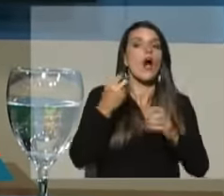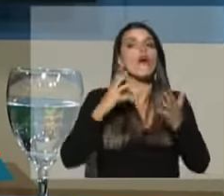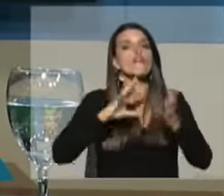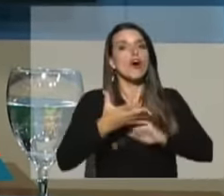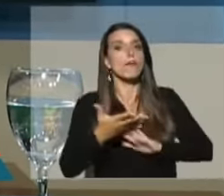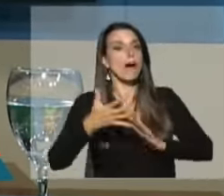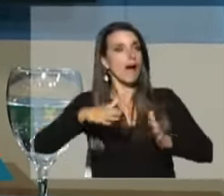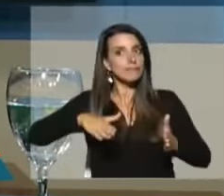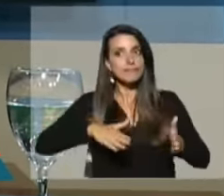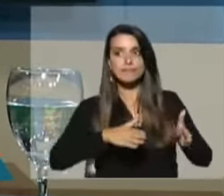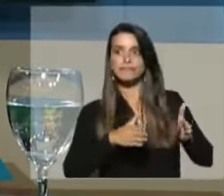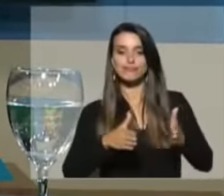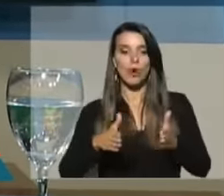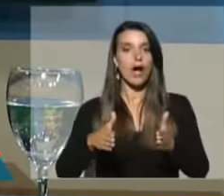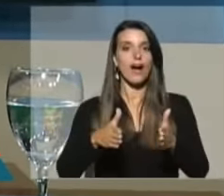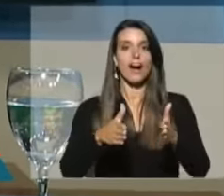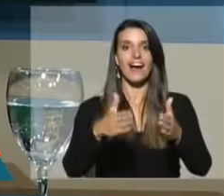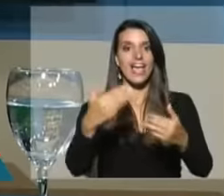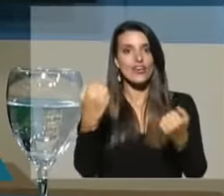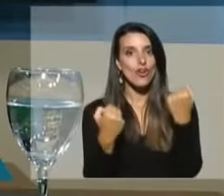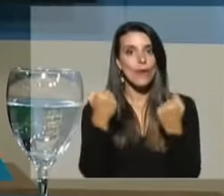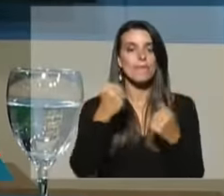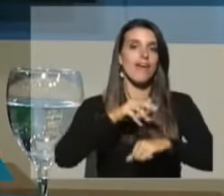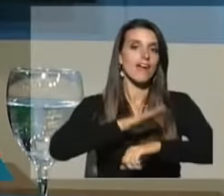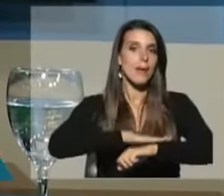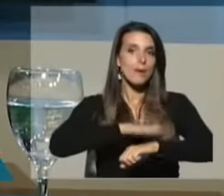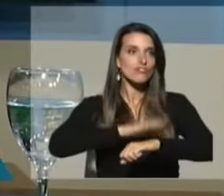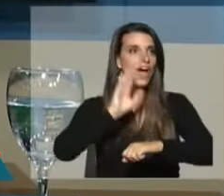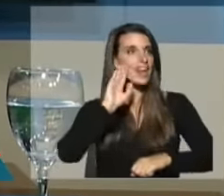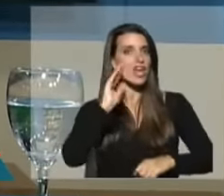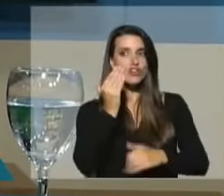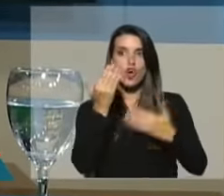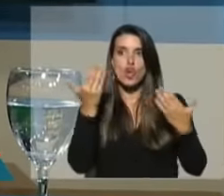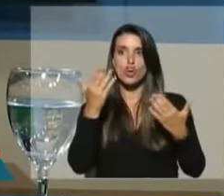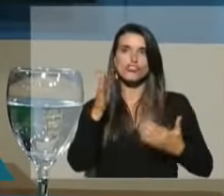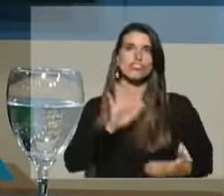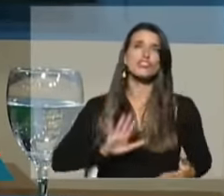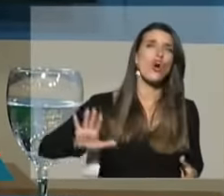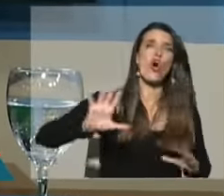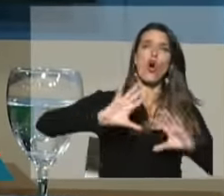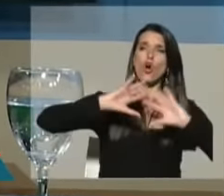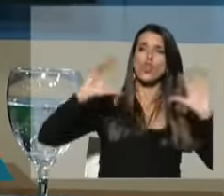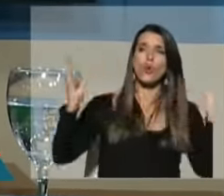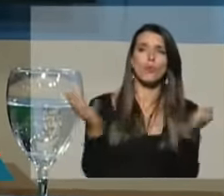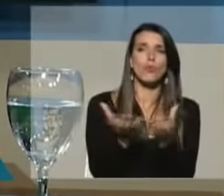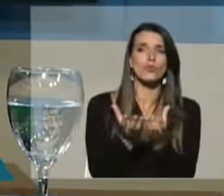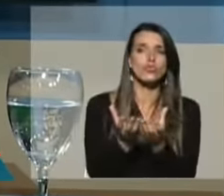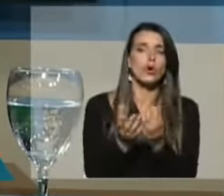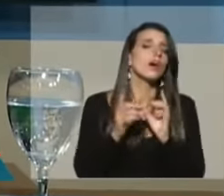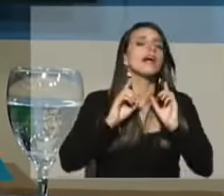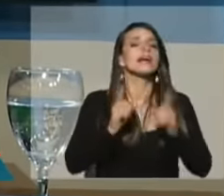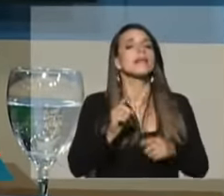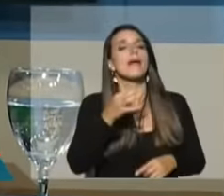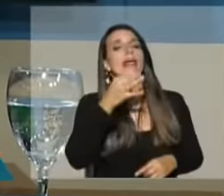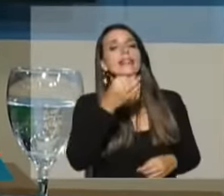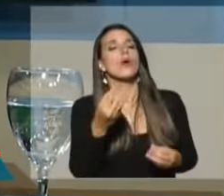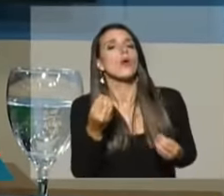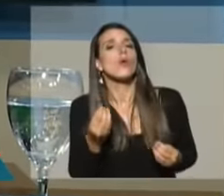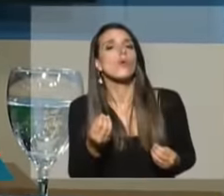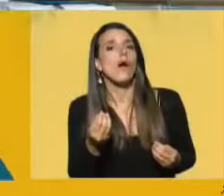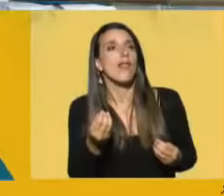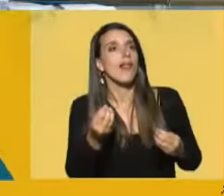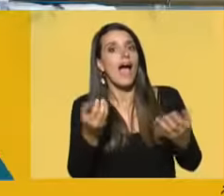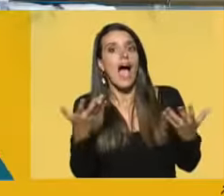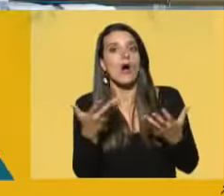conduciendo la economía por un camino de responsabilidad que está siendo reconocido en todo el mundo. Y que además lo que ha traído es la